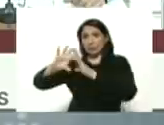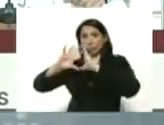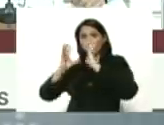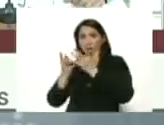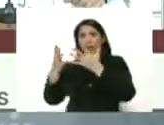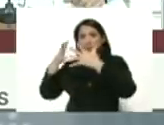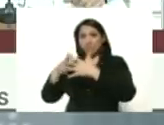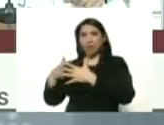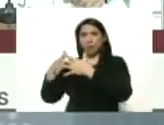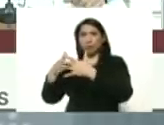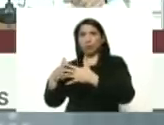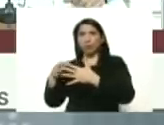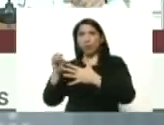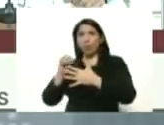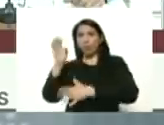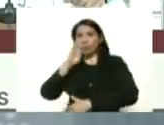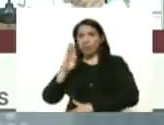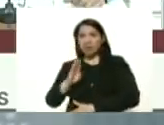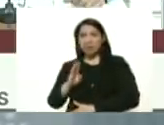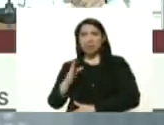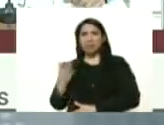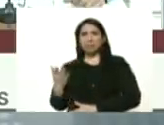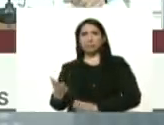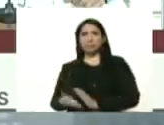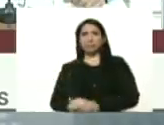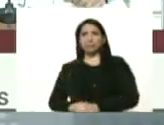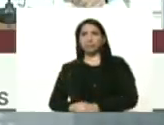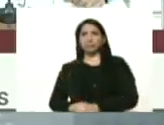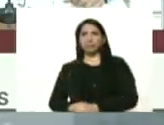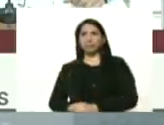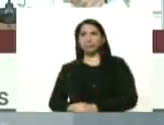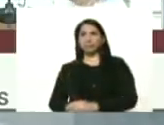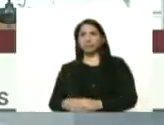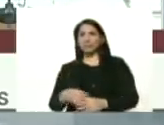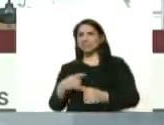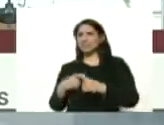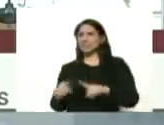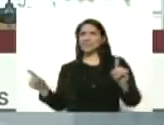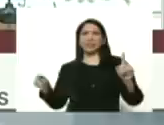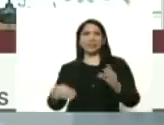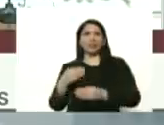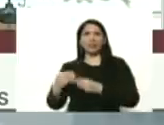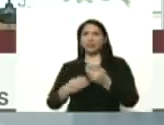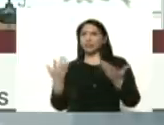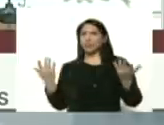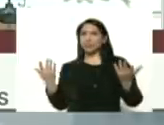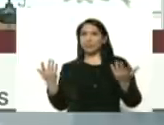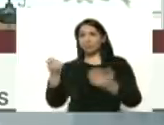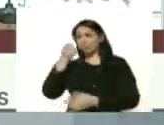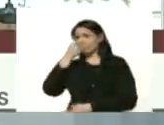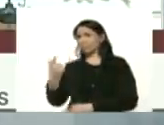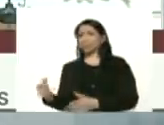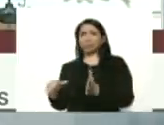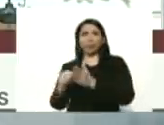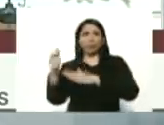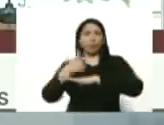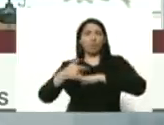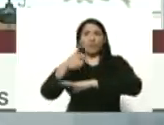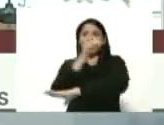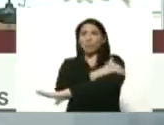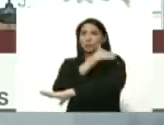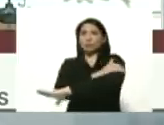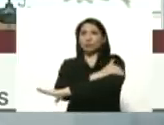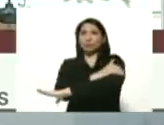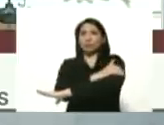de la pandemia del coronavirus ha sido todo lo contrario donde gobierna la derecha